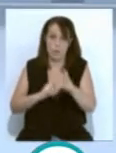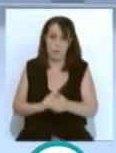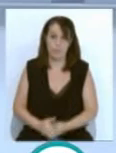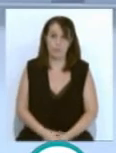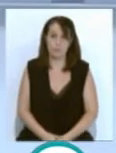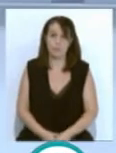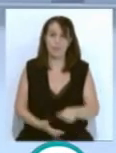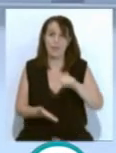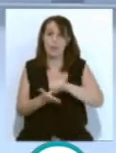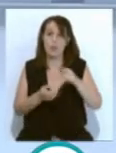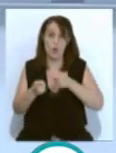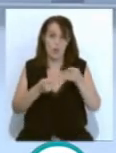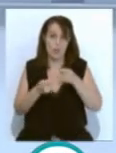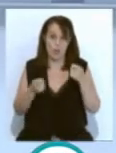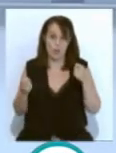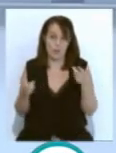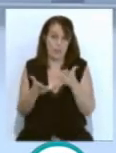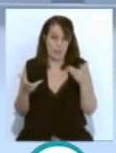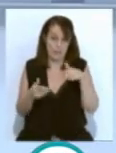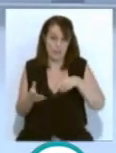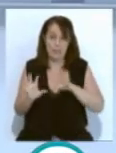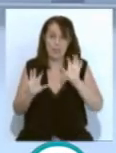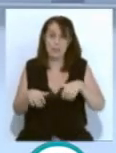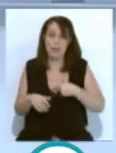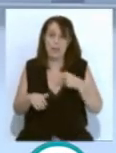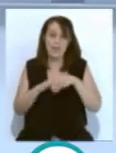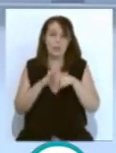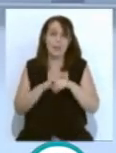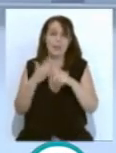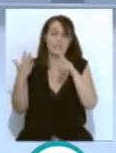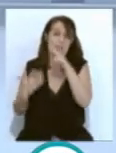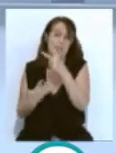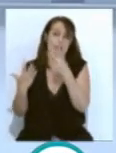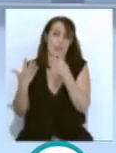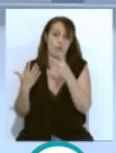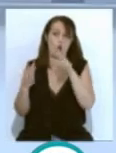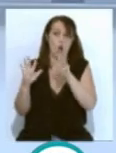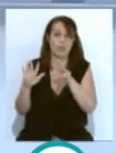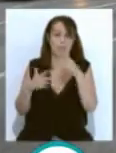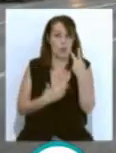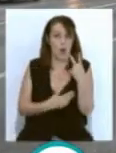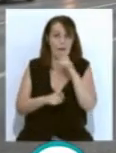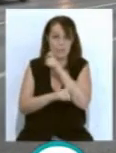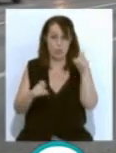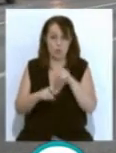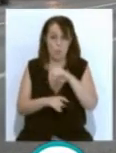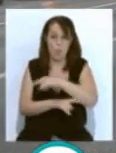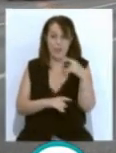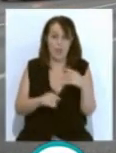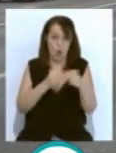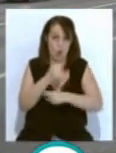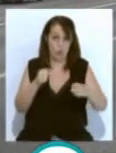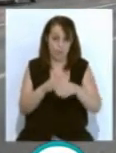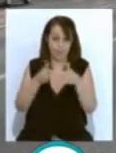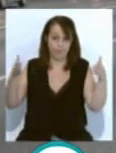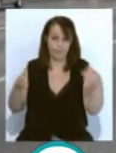El Centro de Coordinación de Emergencias en Cádiz gestiona 782 avisos durante el Puente de Agosto. La mayoría de las llamadas